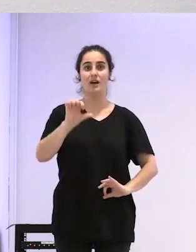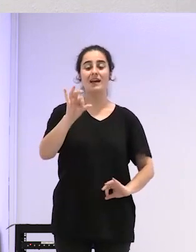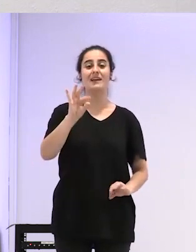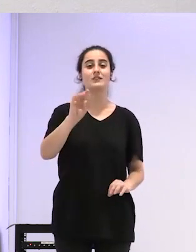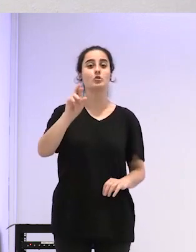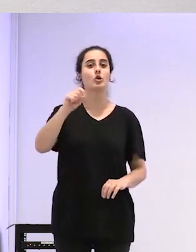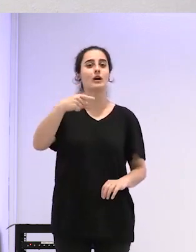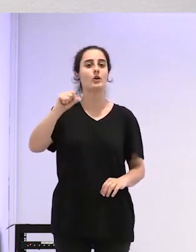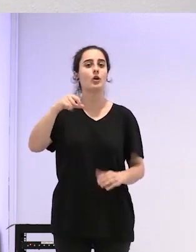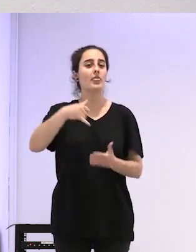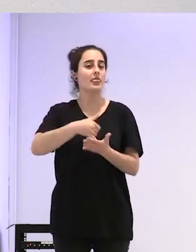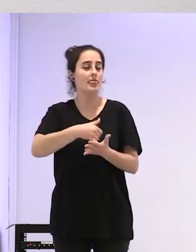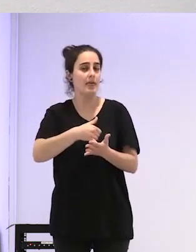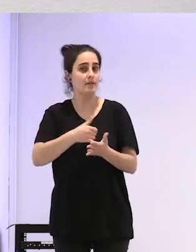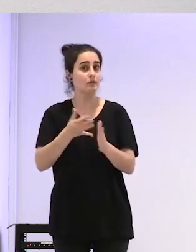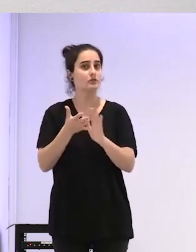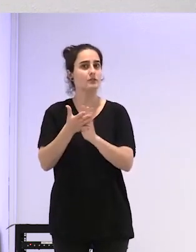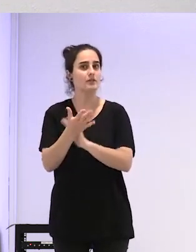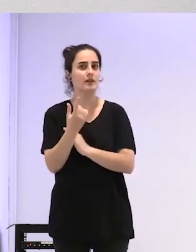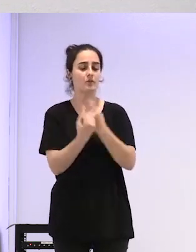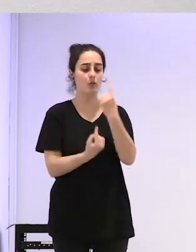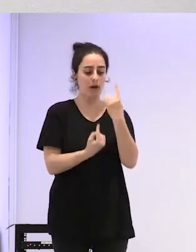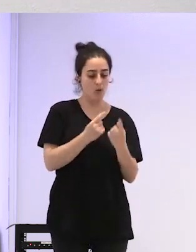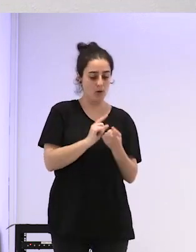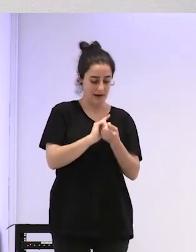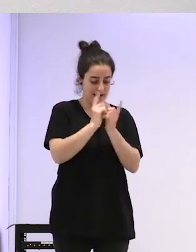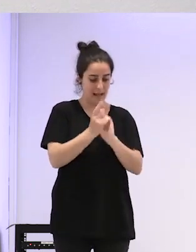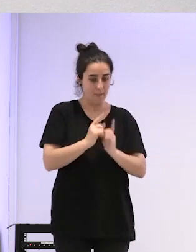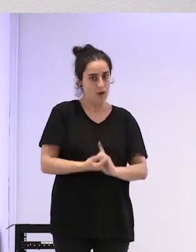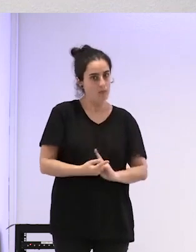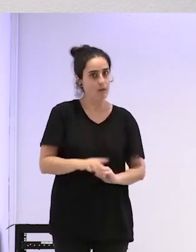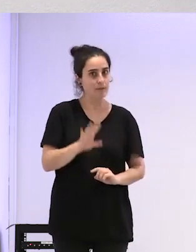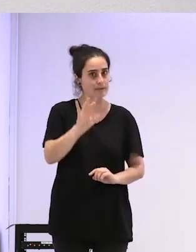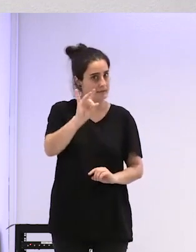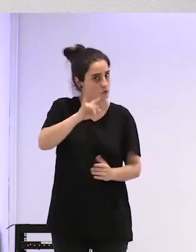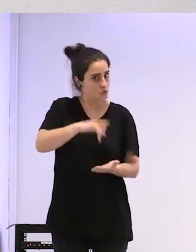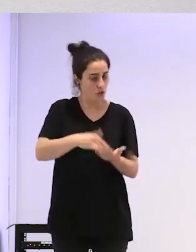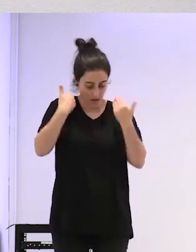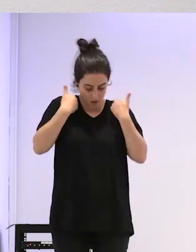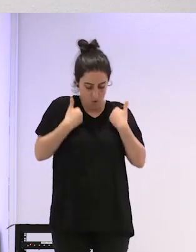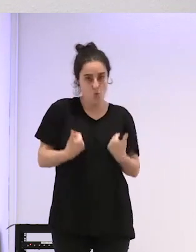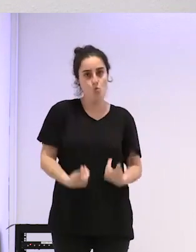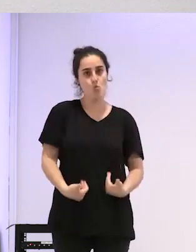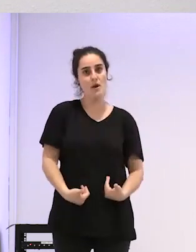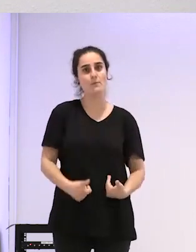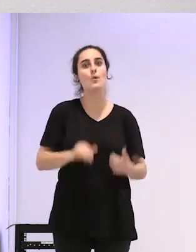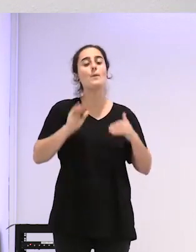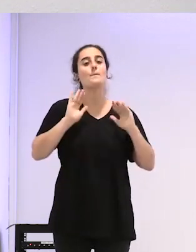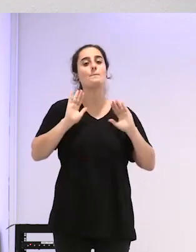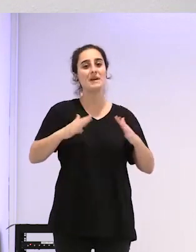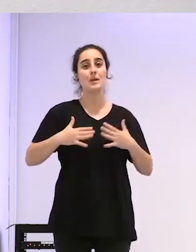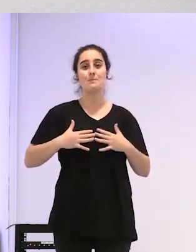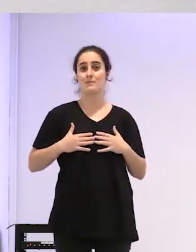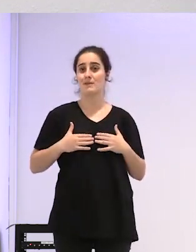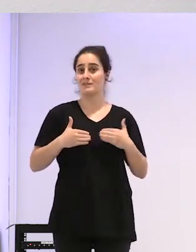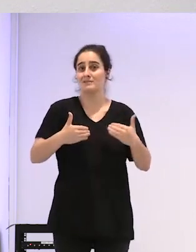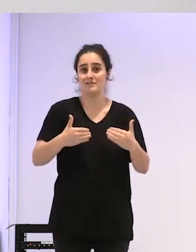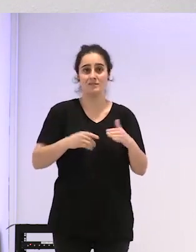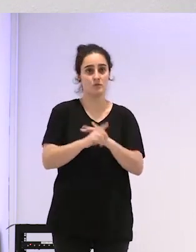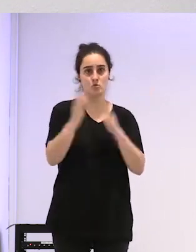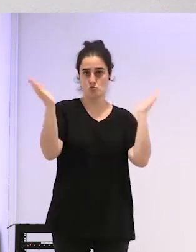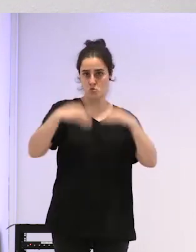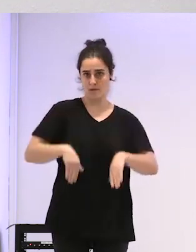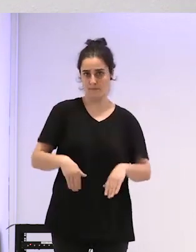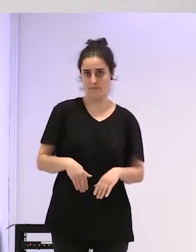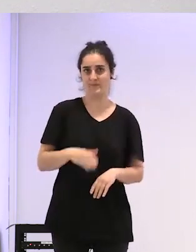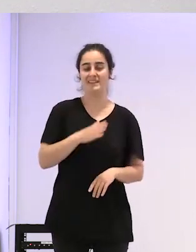que habrá cambios algunos cambios ¿vale? en el cuerpo pero no se desarrollan las mamas o sea también